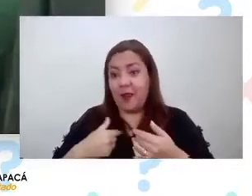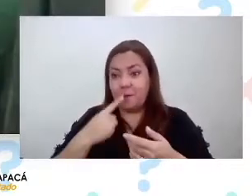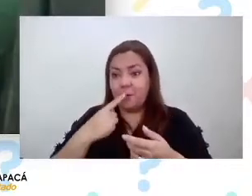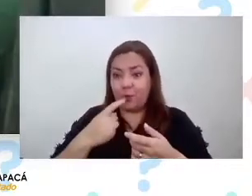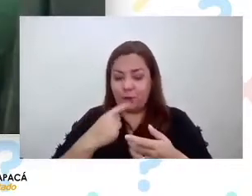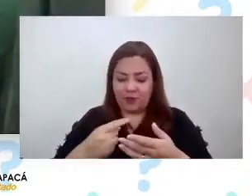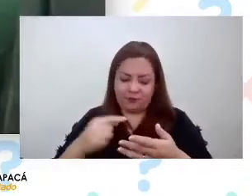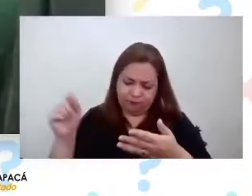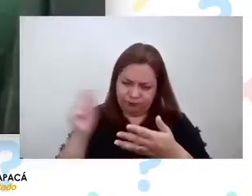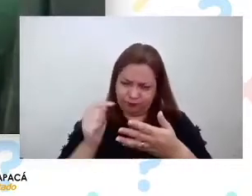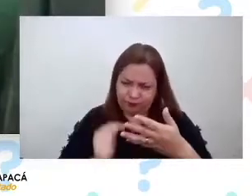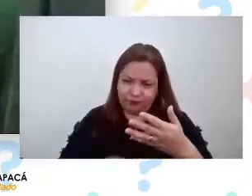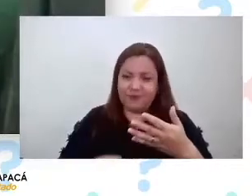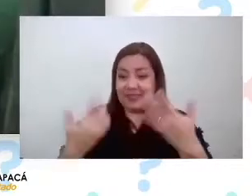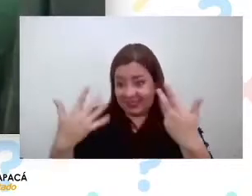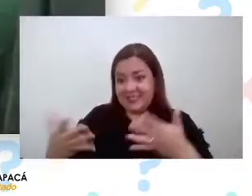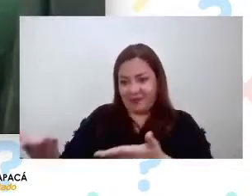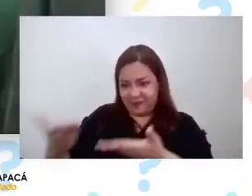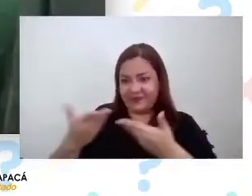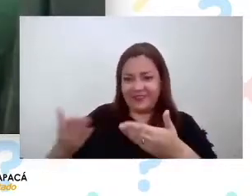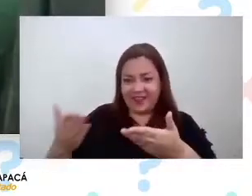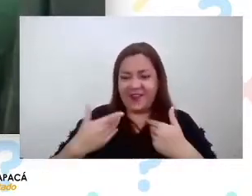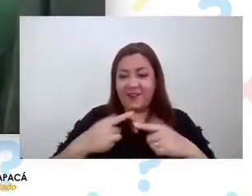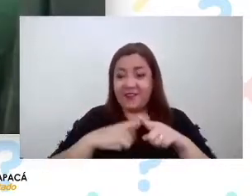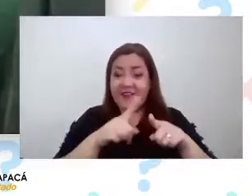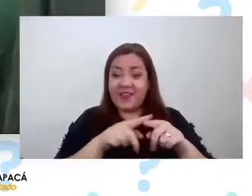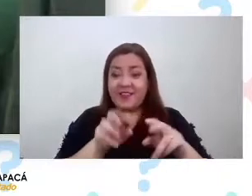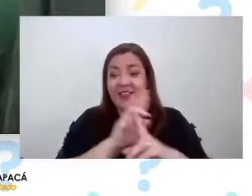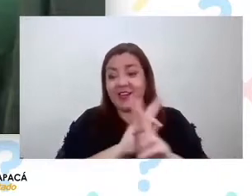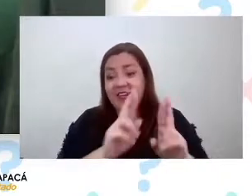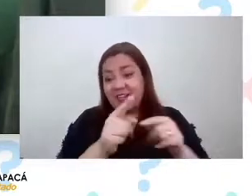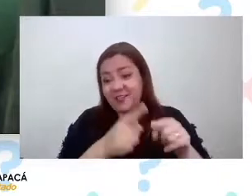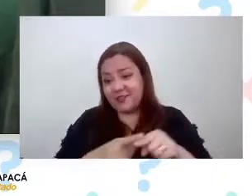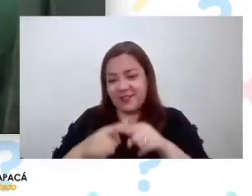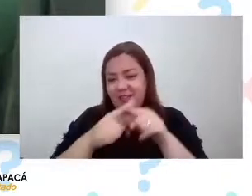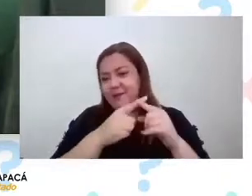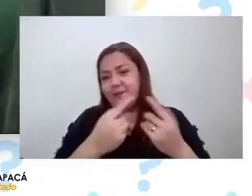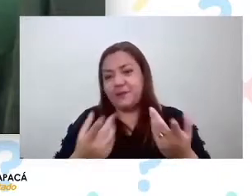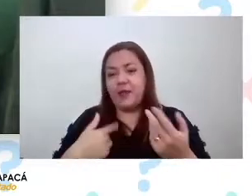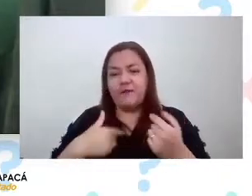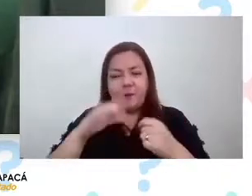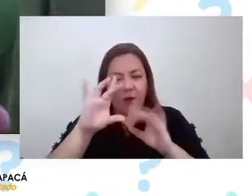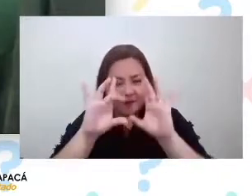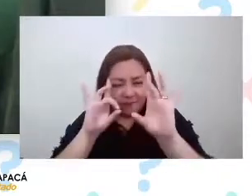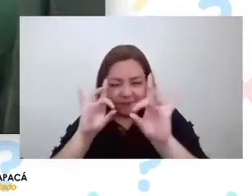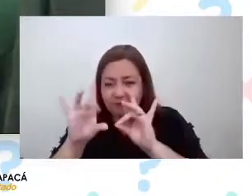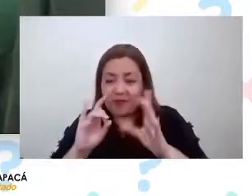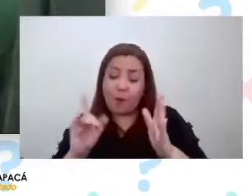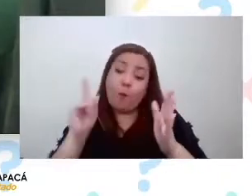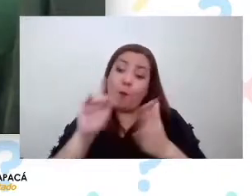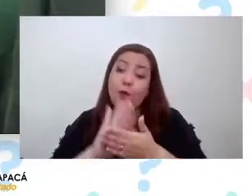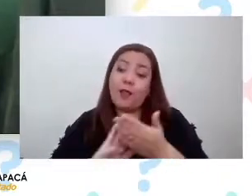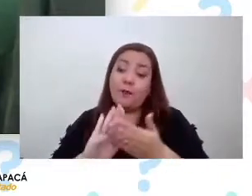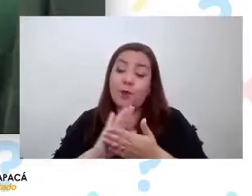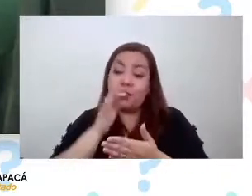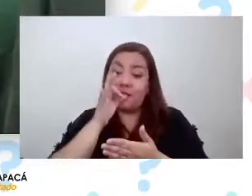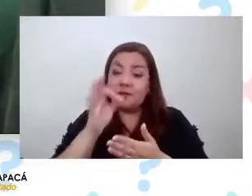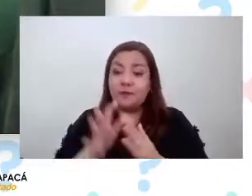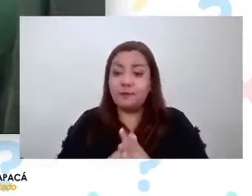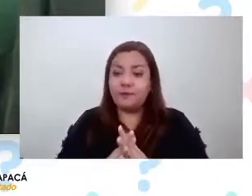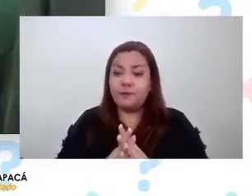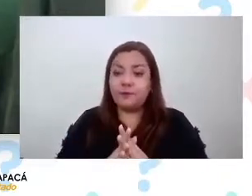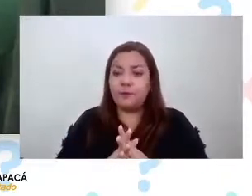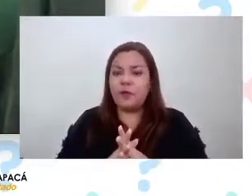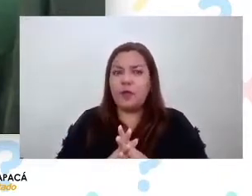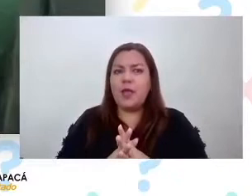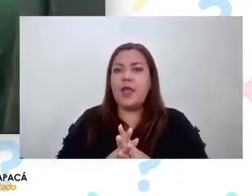de las distintas redes sociales y quisiéramos ahí vamos a revisar por ejemplo dice en qué mes del